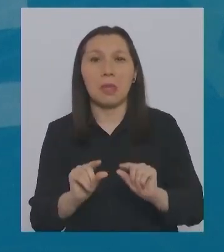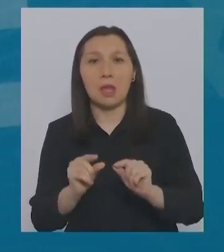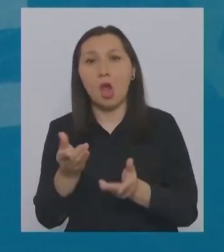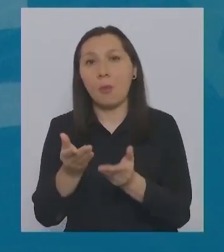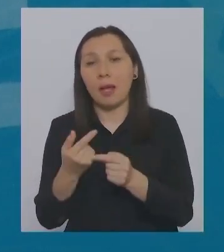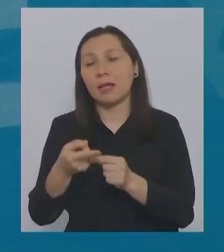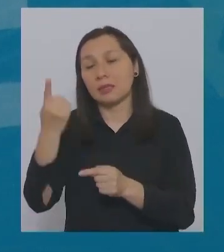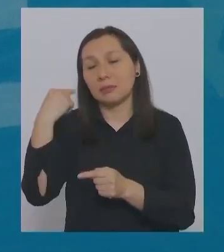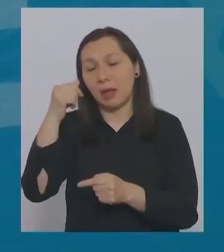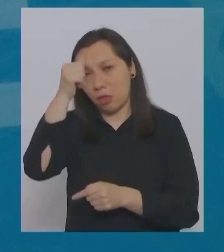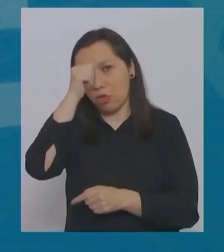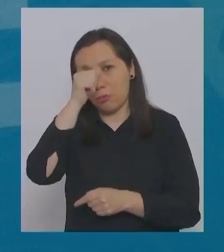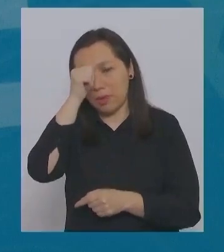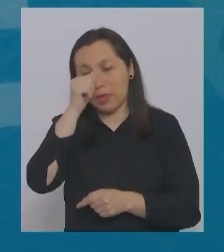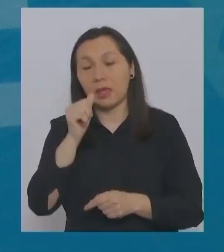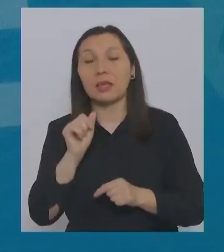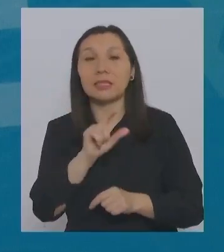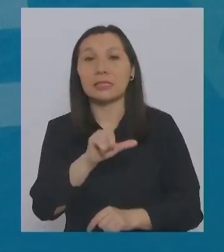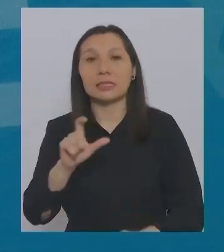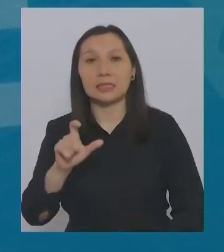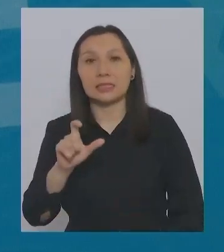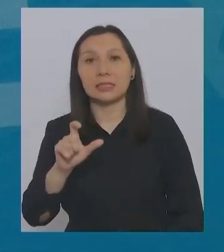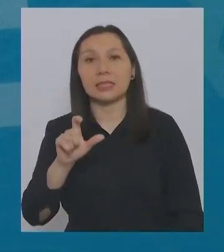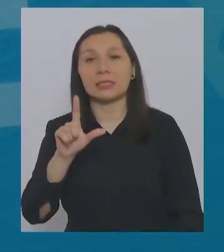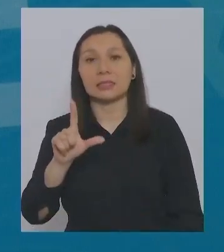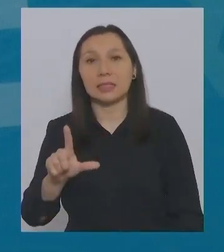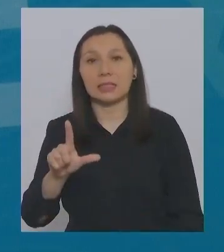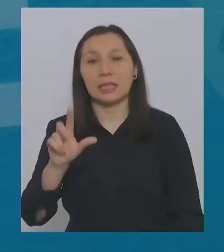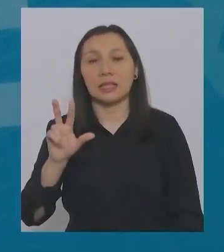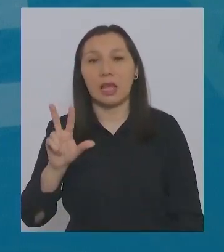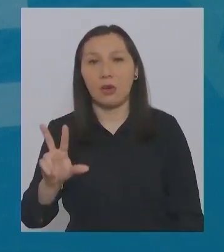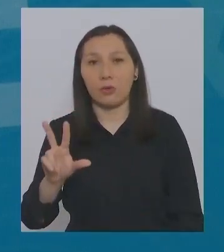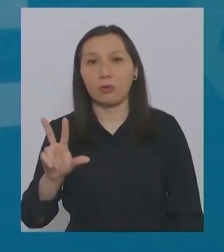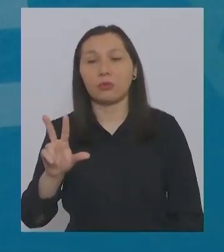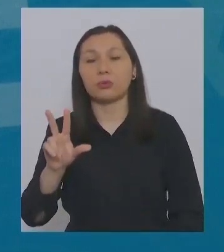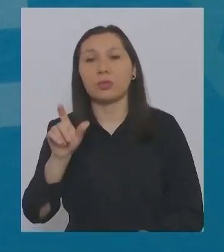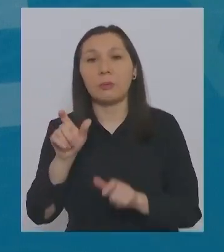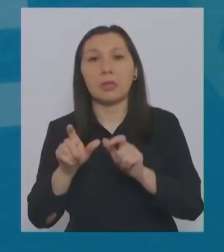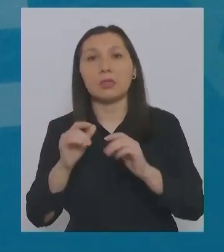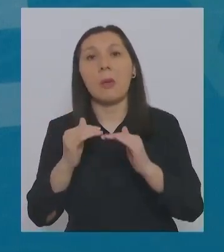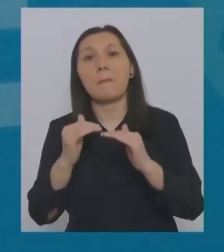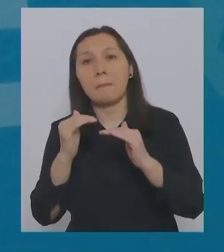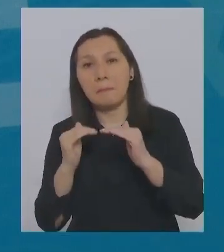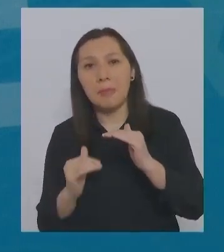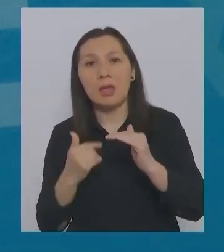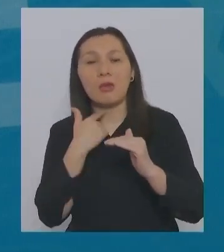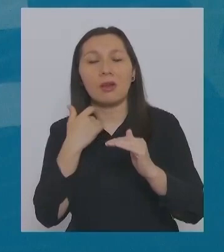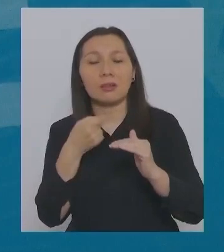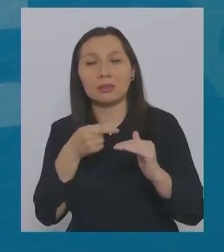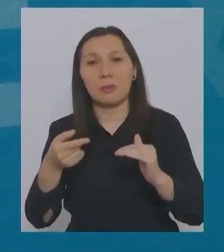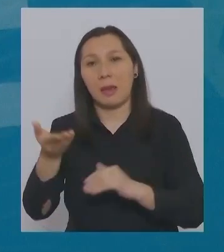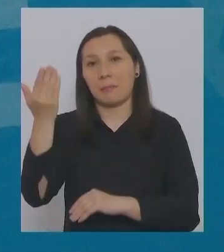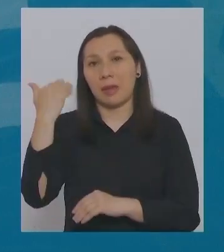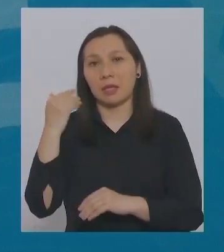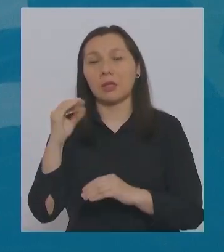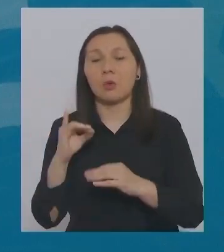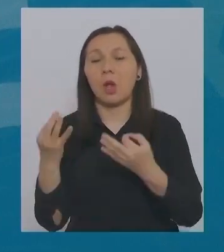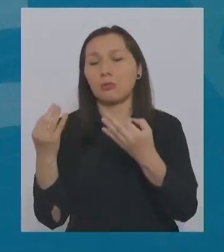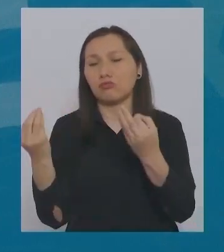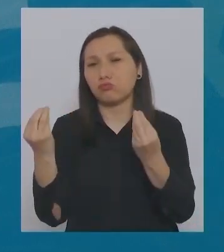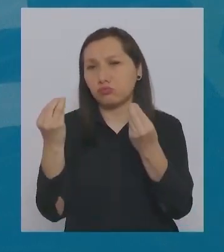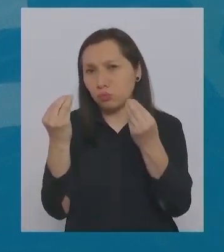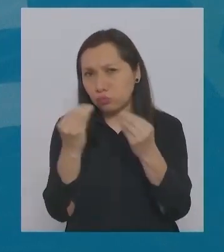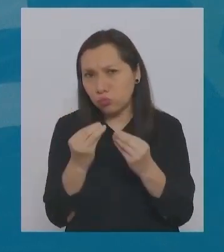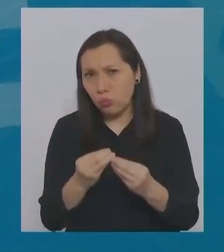domingo pasado y 778 casos menos que la semana pasada, si sumamos de